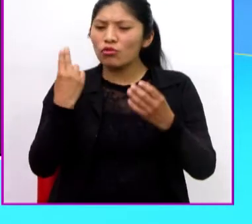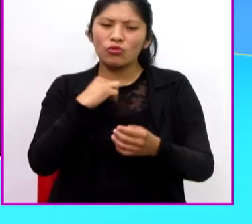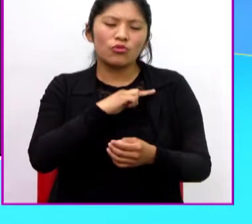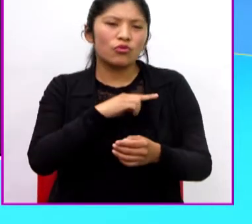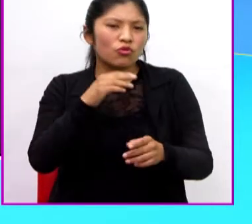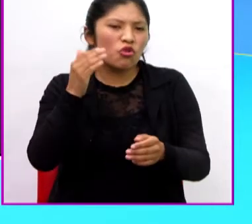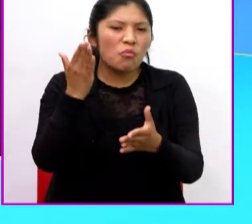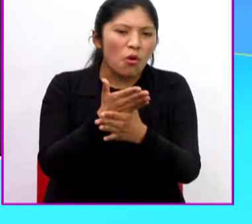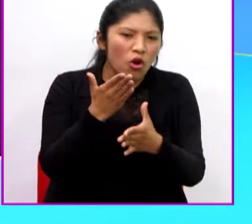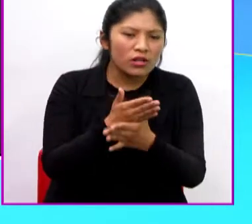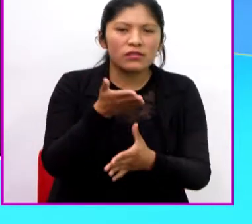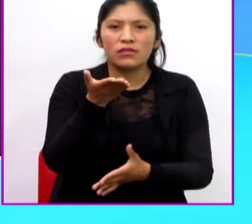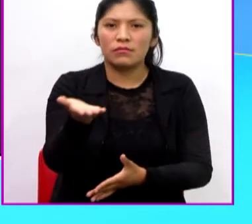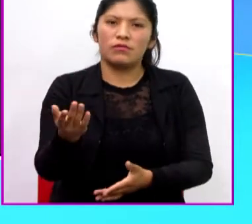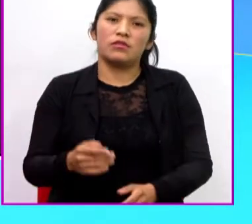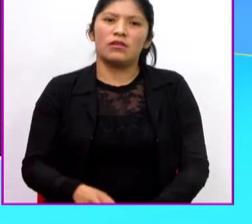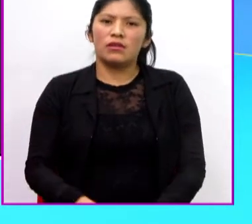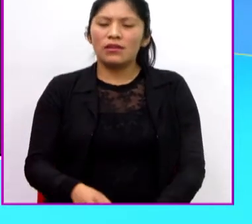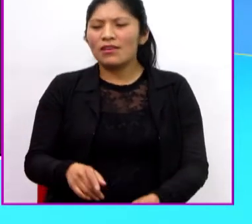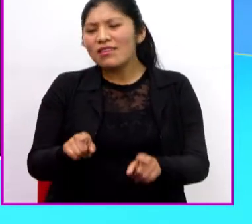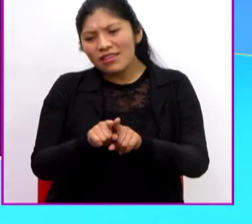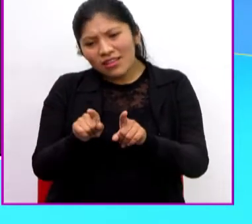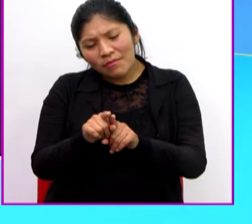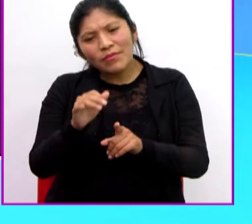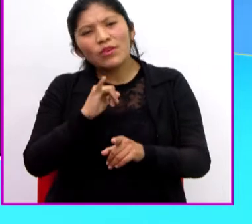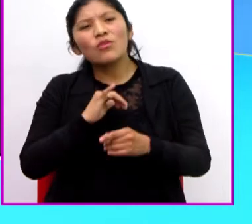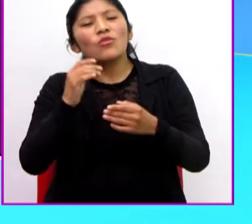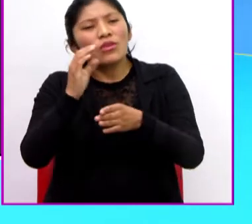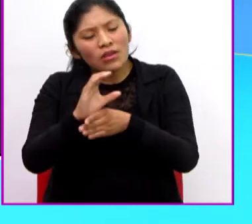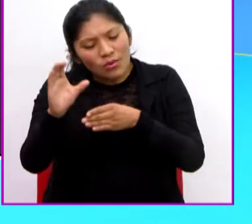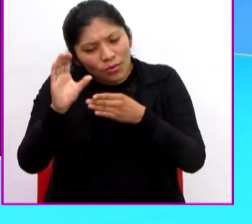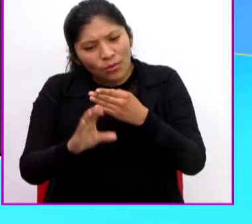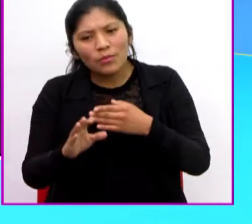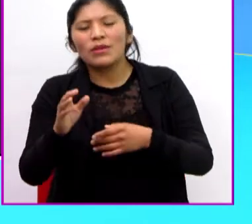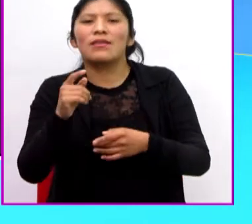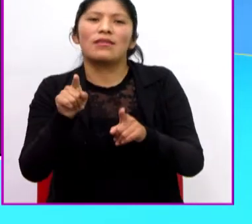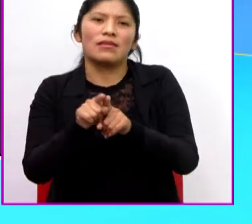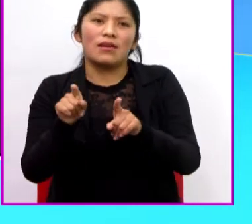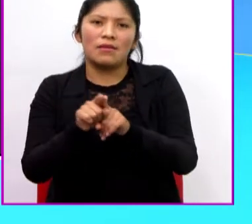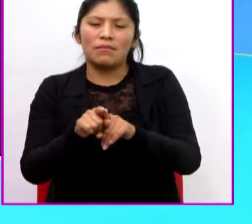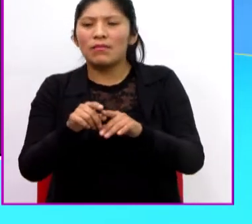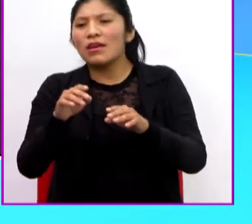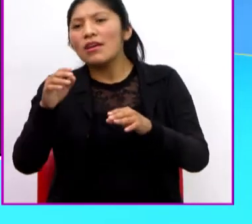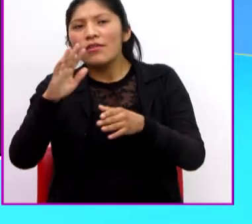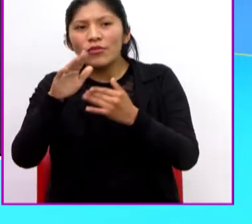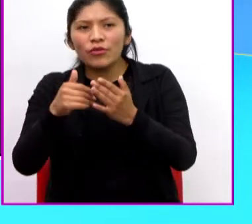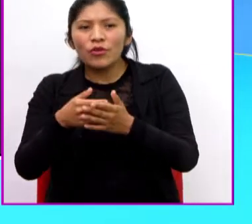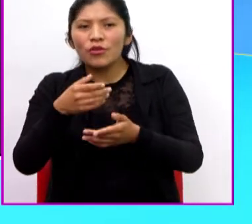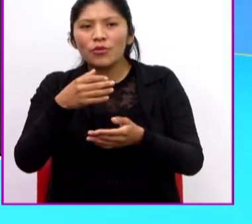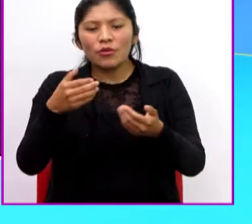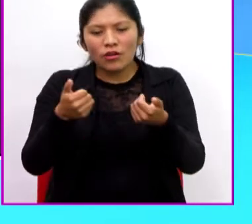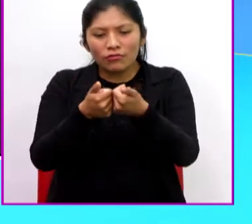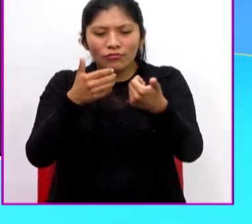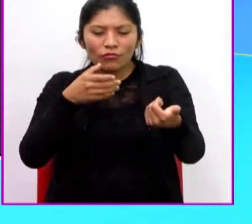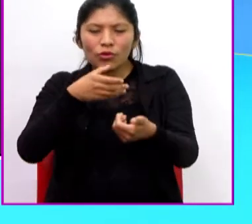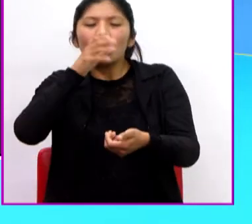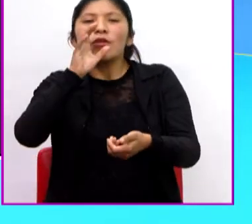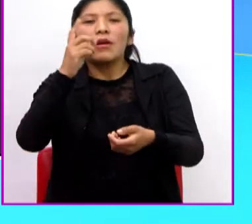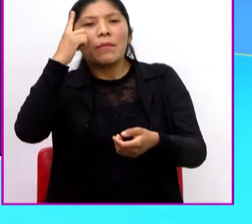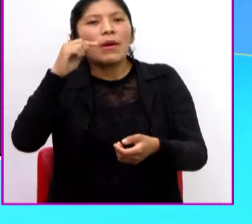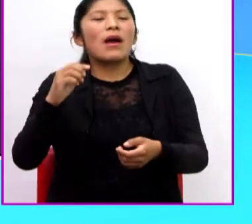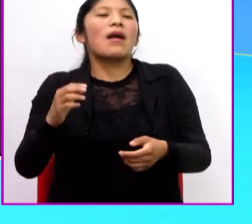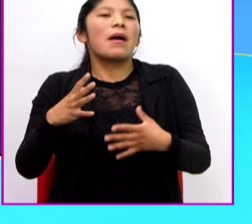Además, quiero cumplir mi cometido. Por eso estoy tomando chicha. Para que me dé el valor.